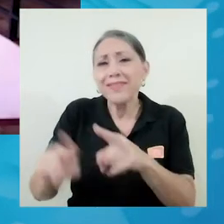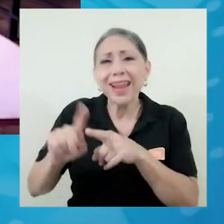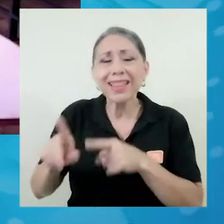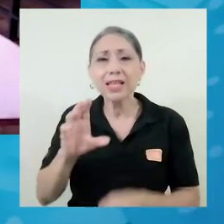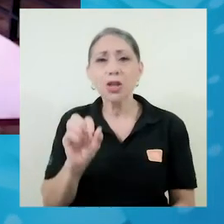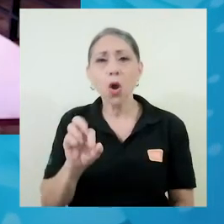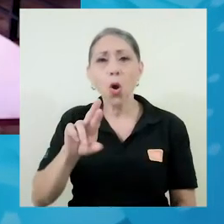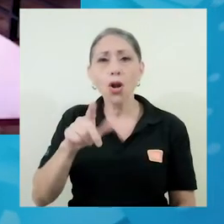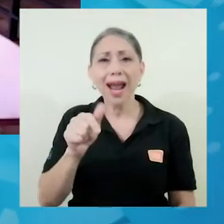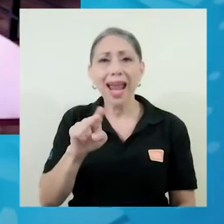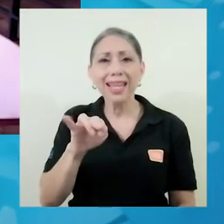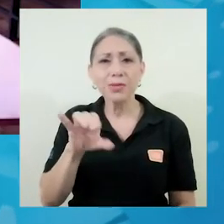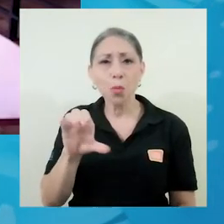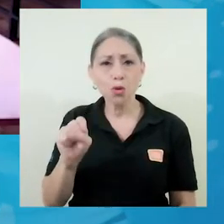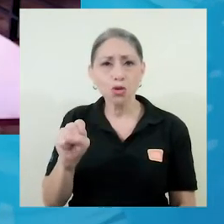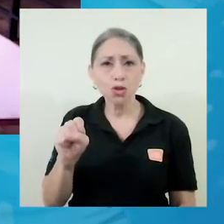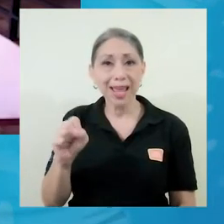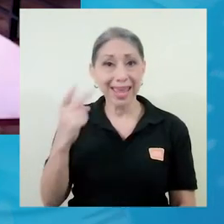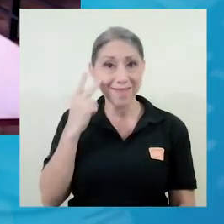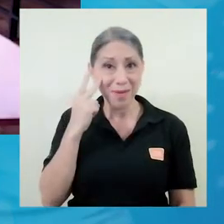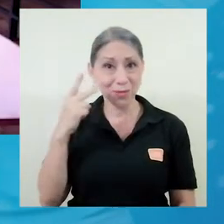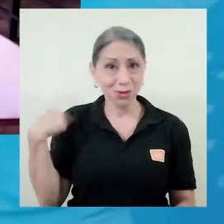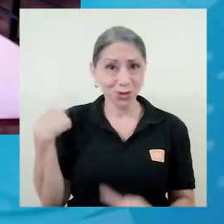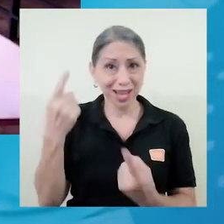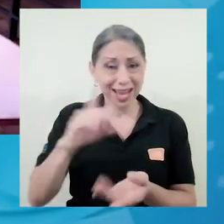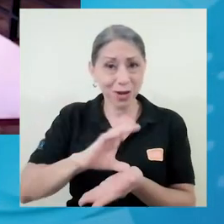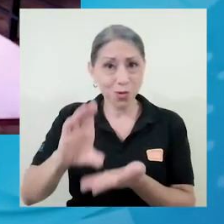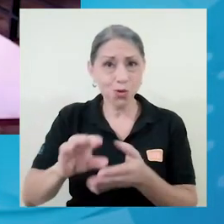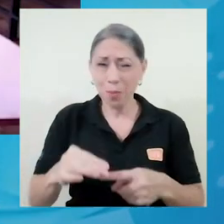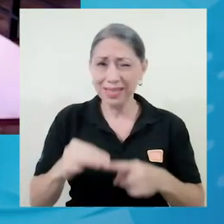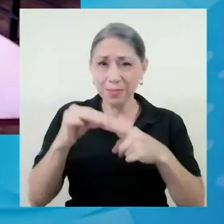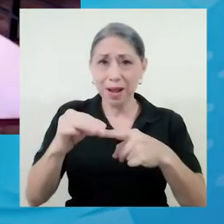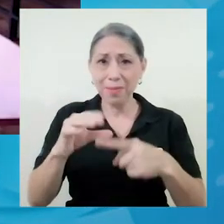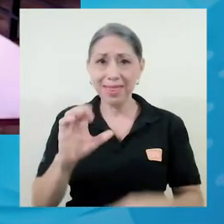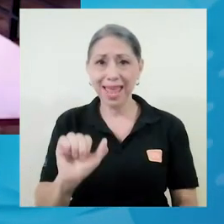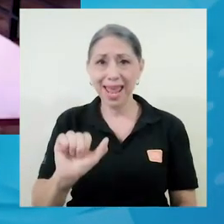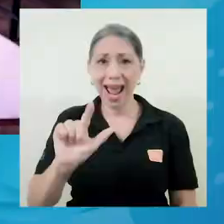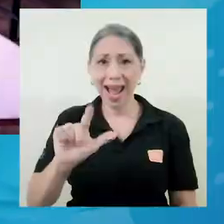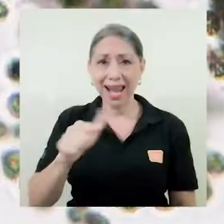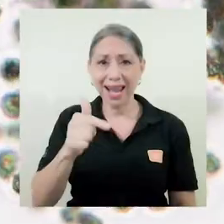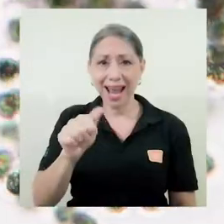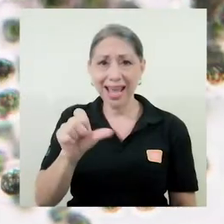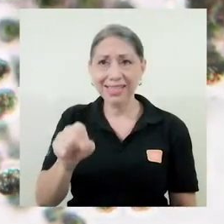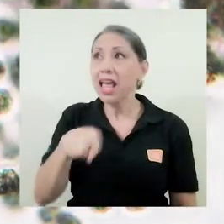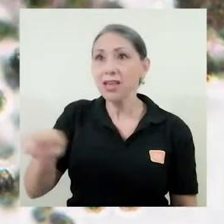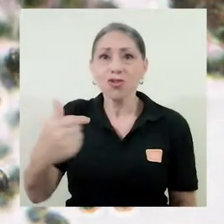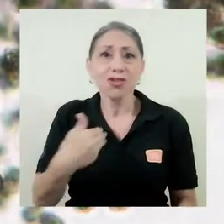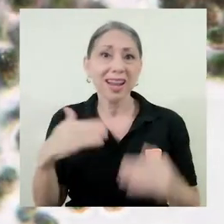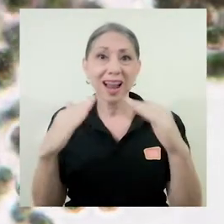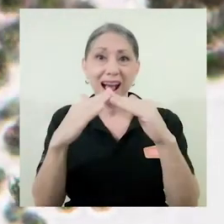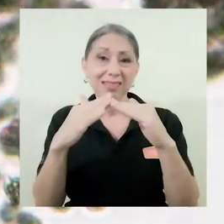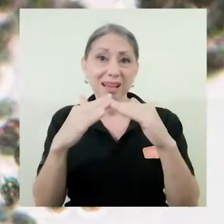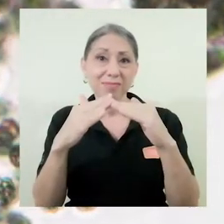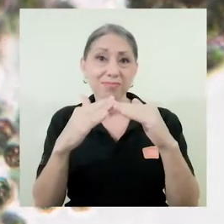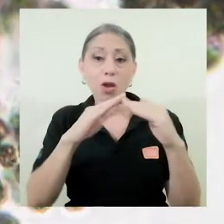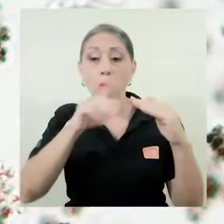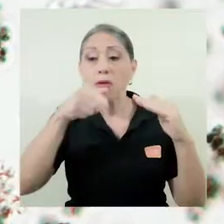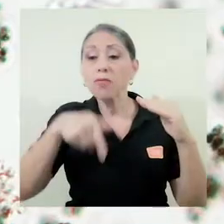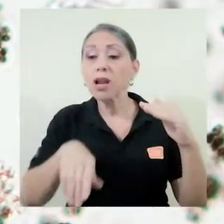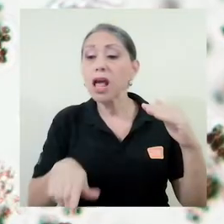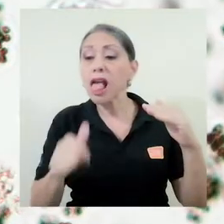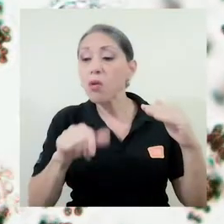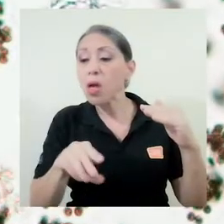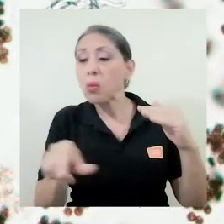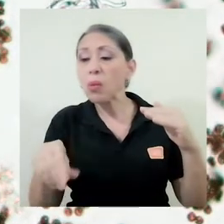el curso, que son principalmente algas, ellos los tienen en la casa. Los pueden encontrar en un caño